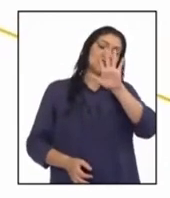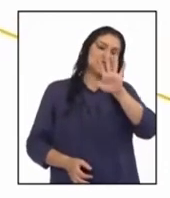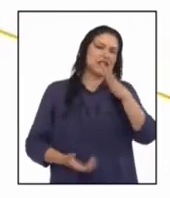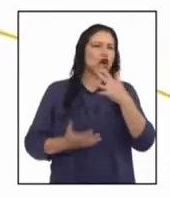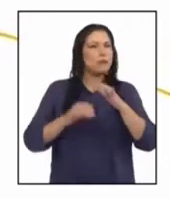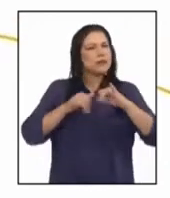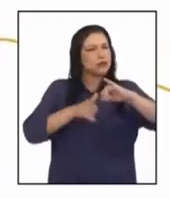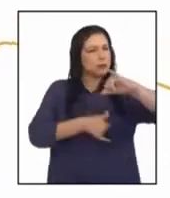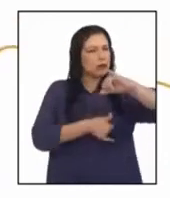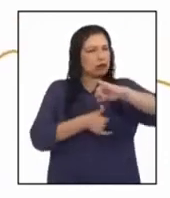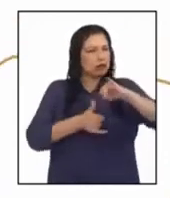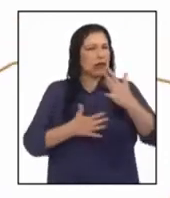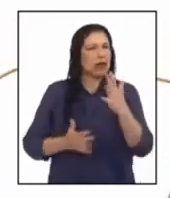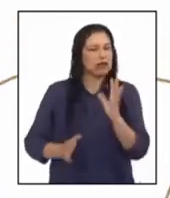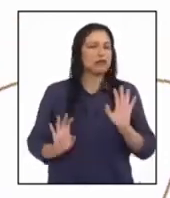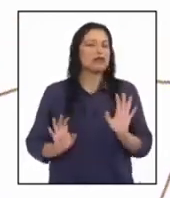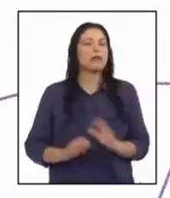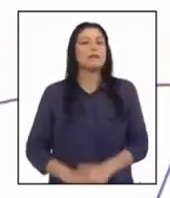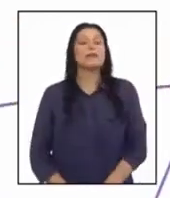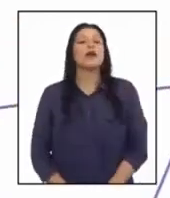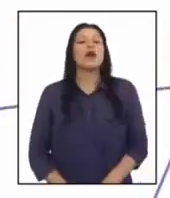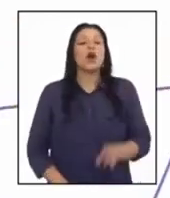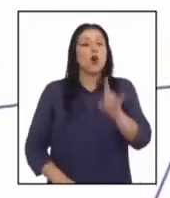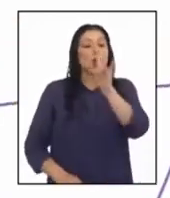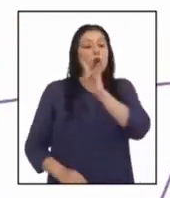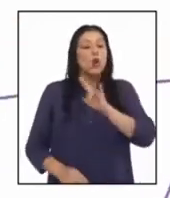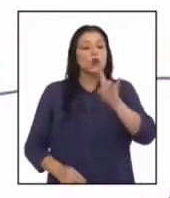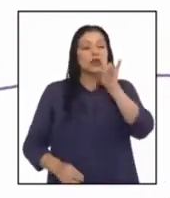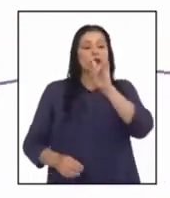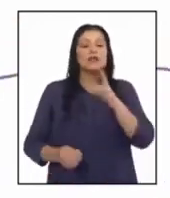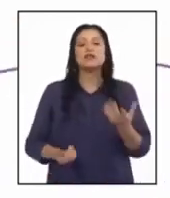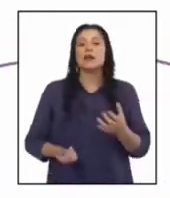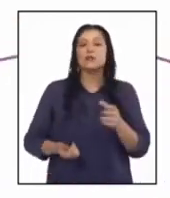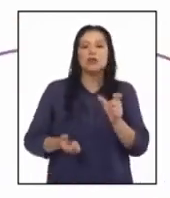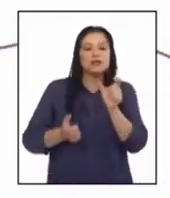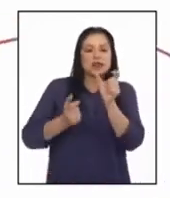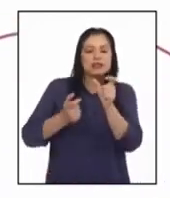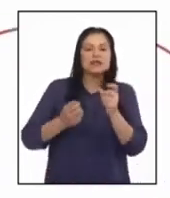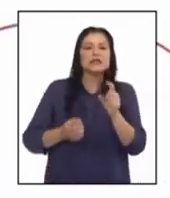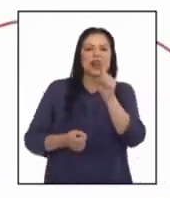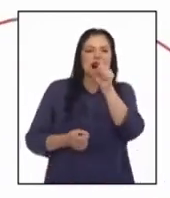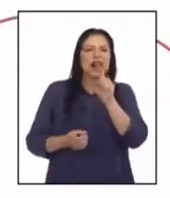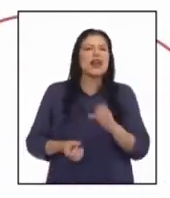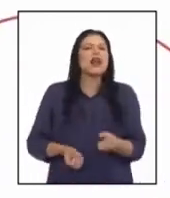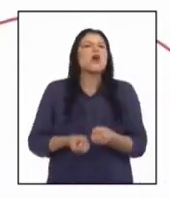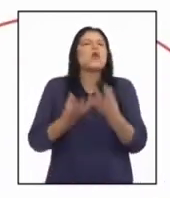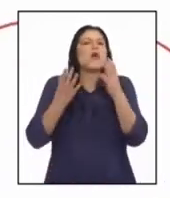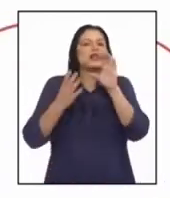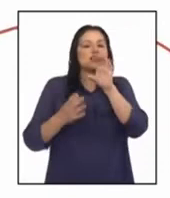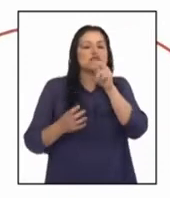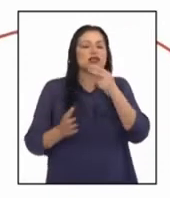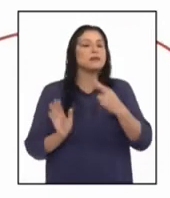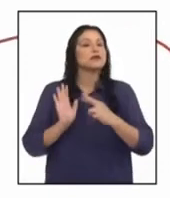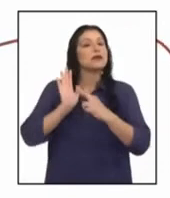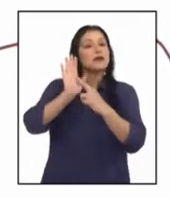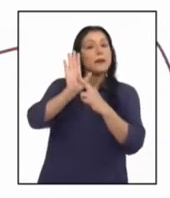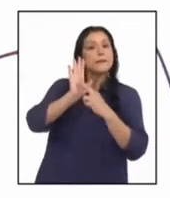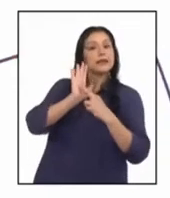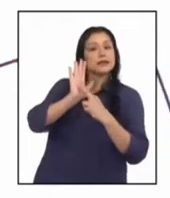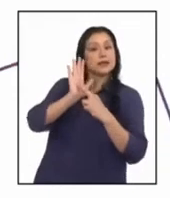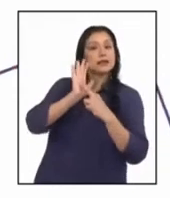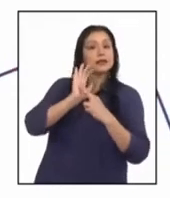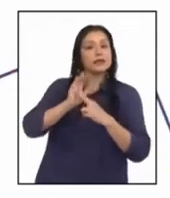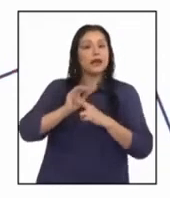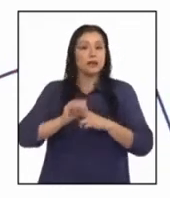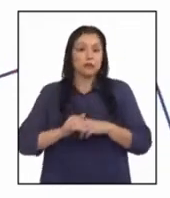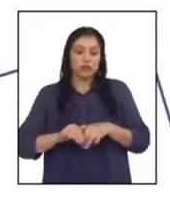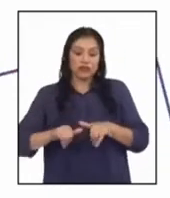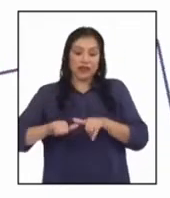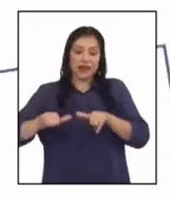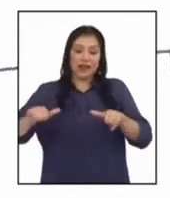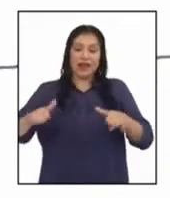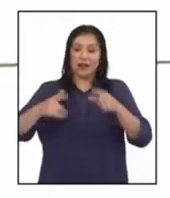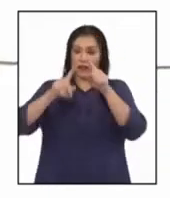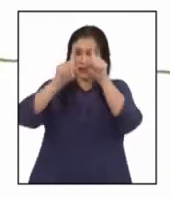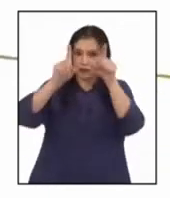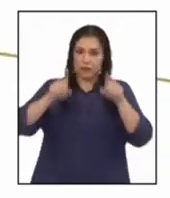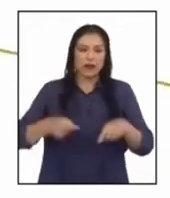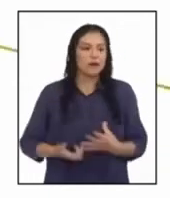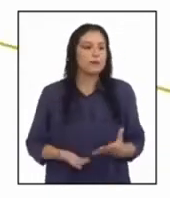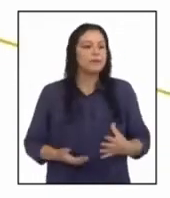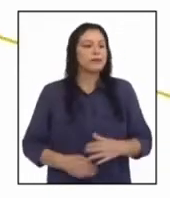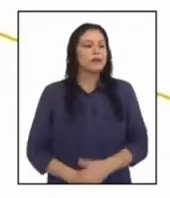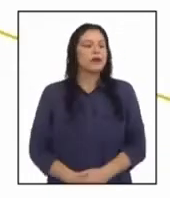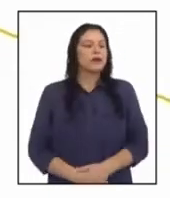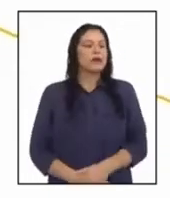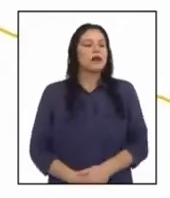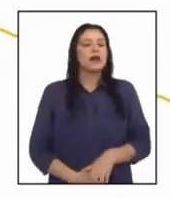aproximadamente. Utilicemos la escala para saber con cuántos centímetros representamos el largo del plano. La medida